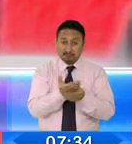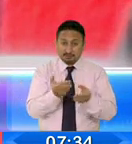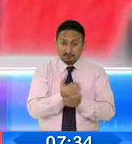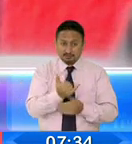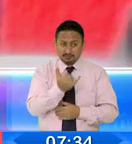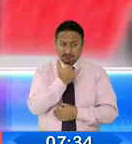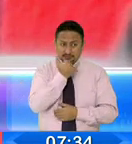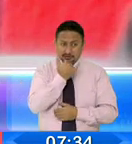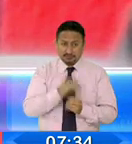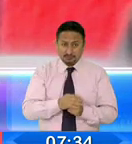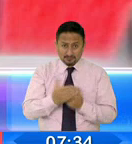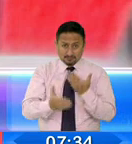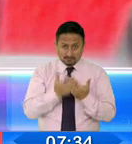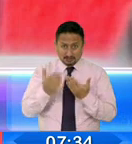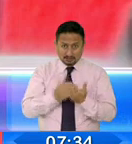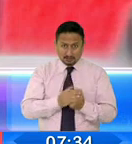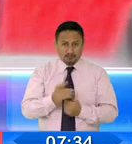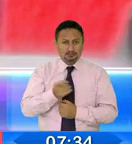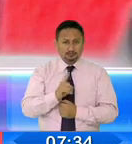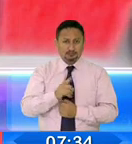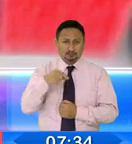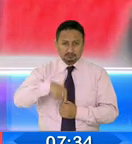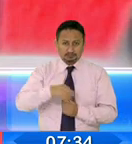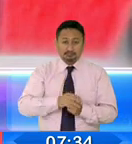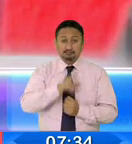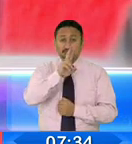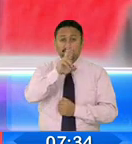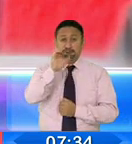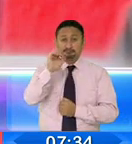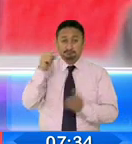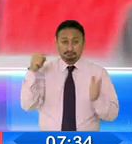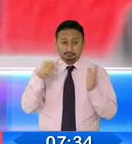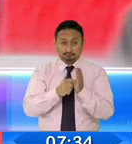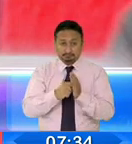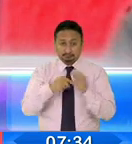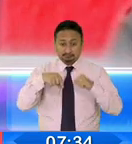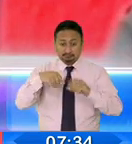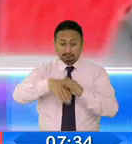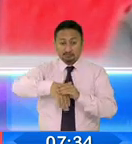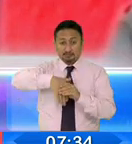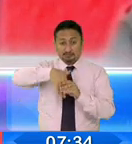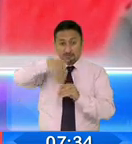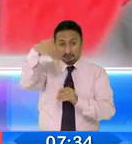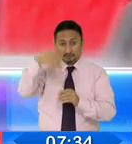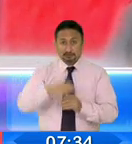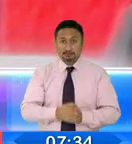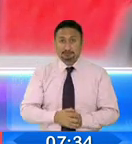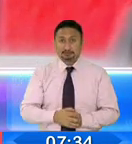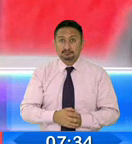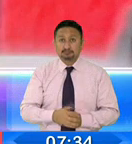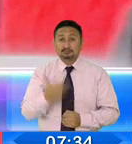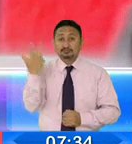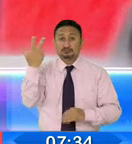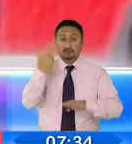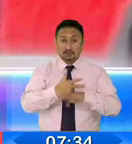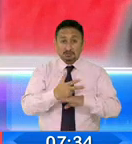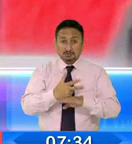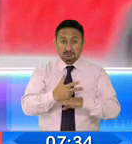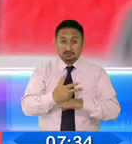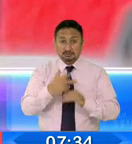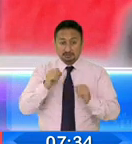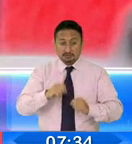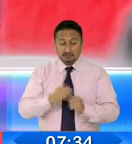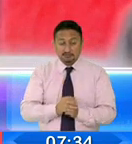fácil conseguir 20.000 actas. Solo la impresión nos tomó casi tres días y